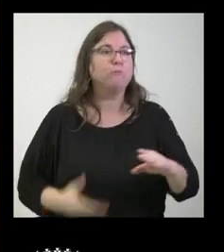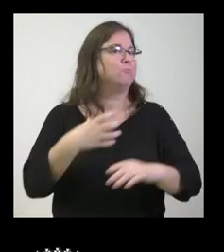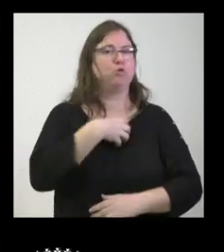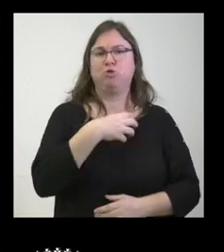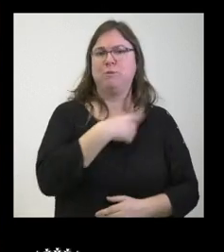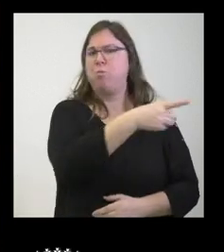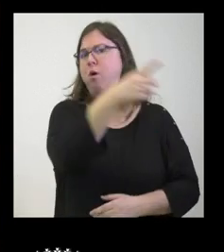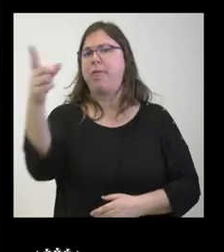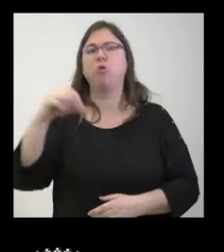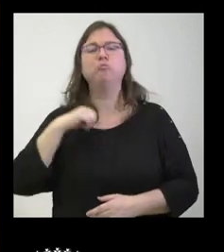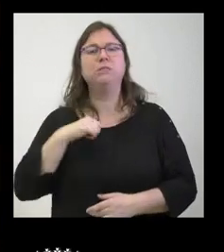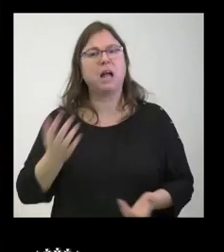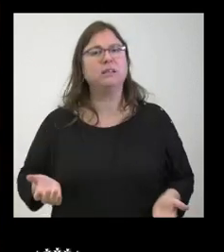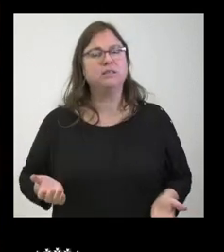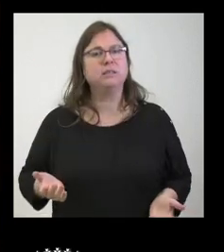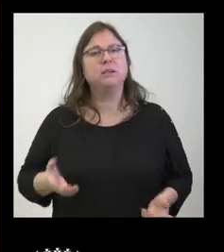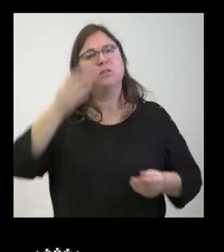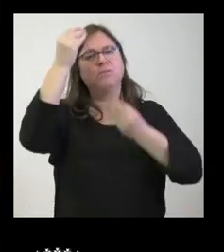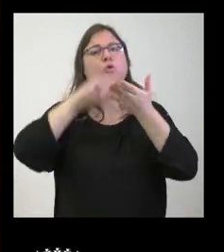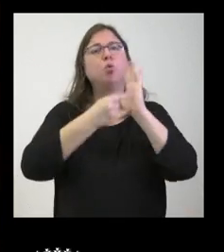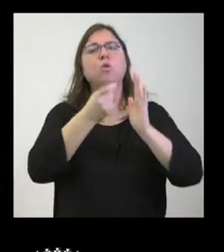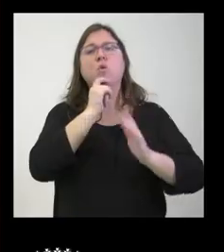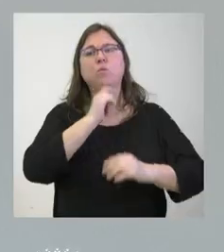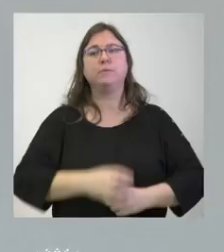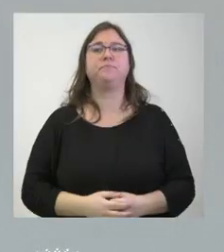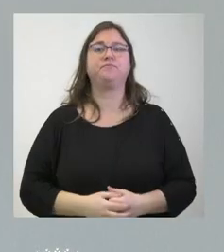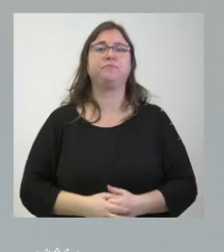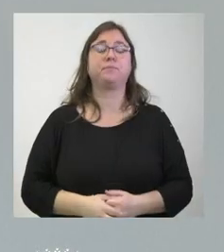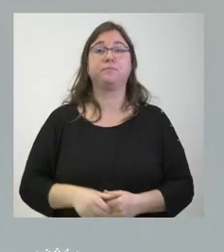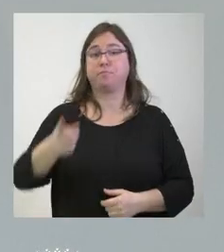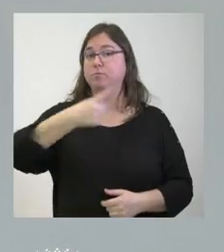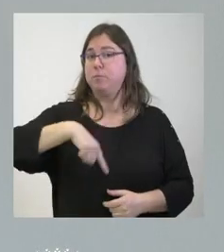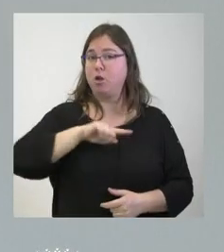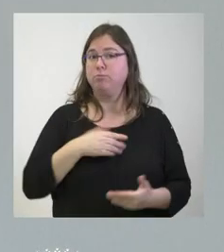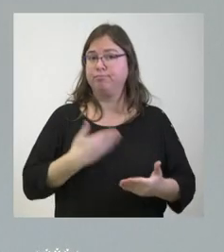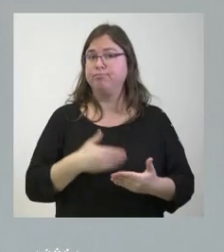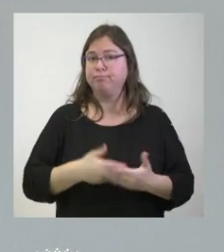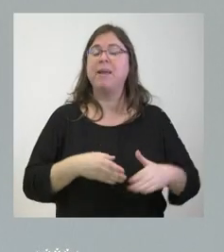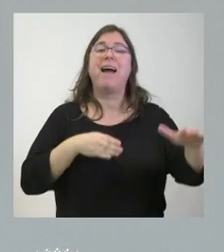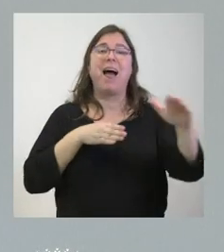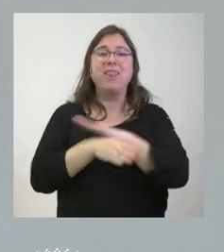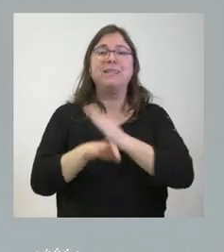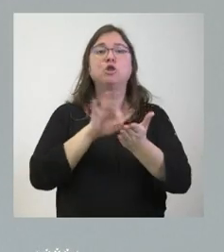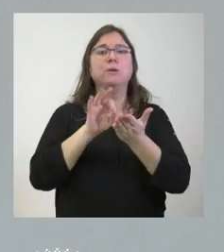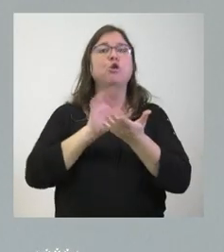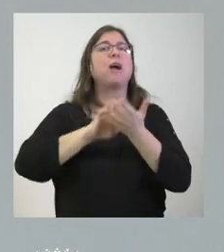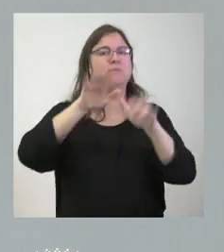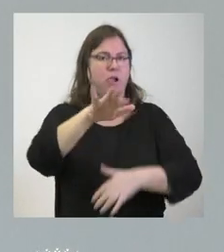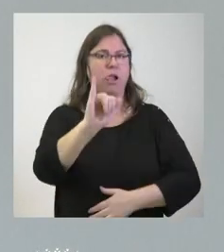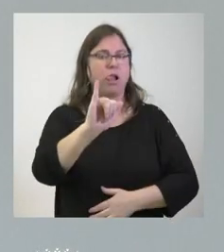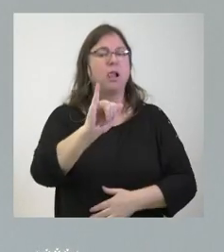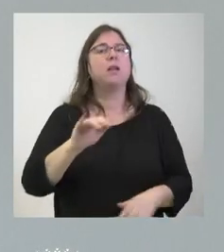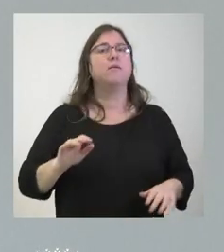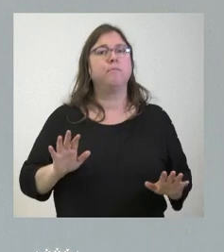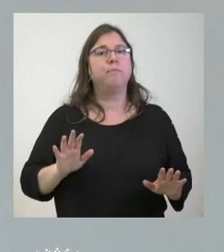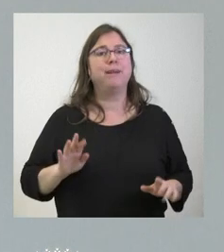sé si están planteando ya una solución a esto. Nosotros garantizamos el acceso a esa prestación en Castilla y León, pero también